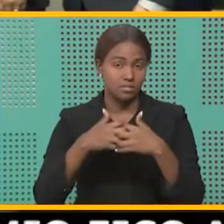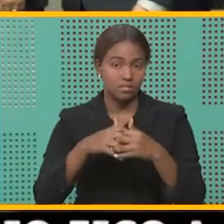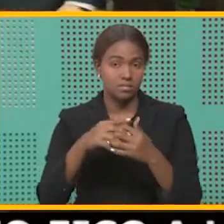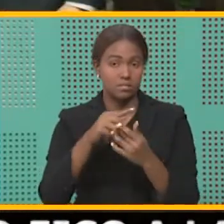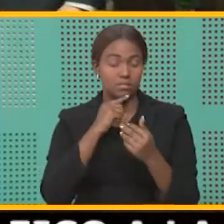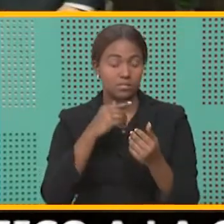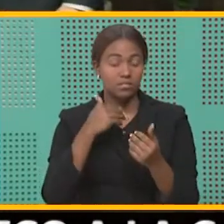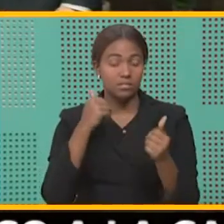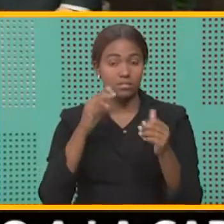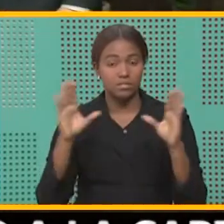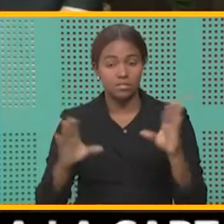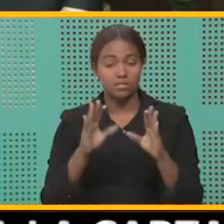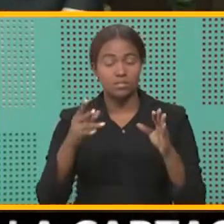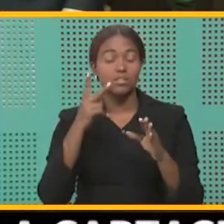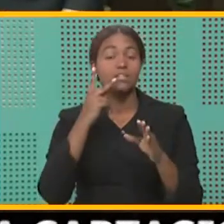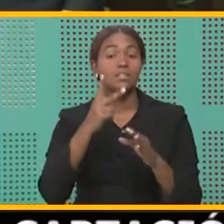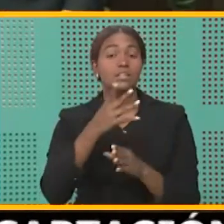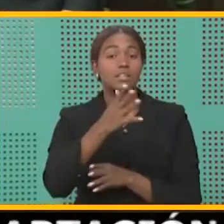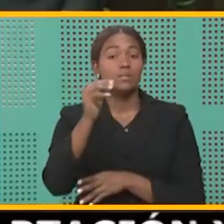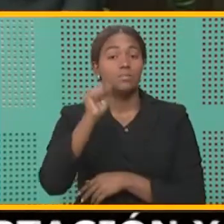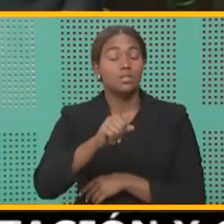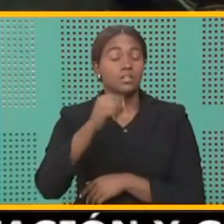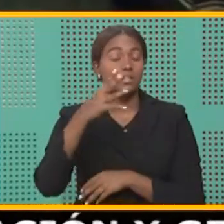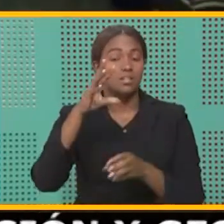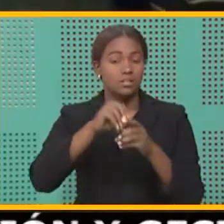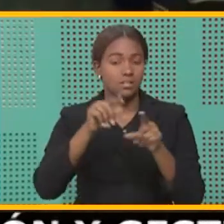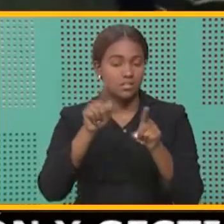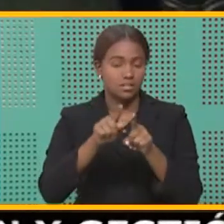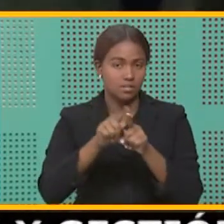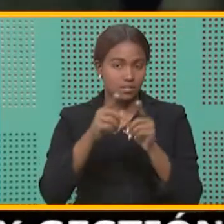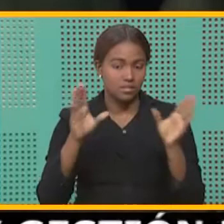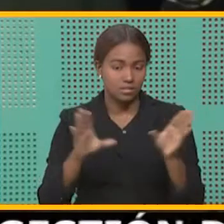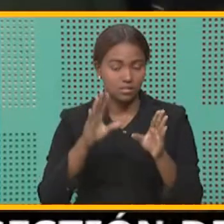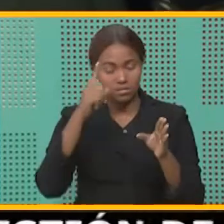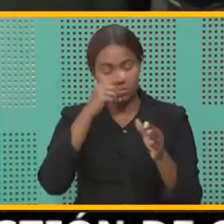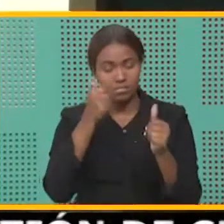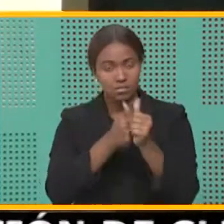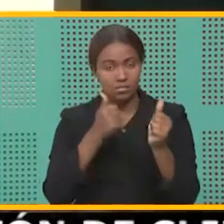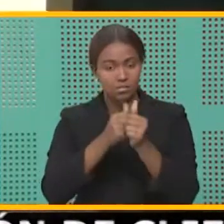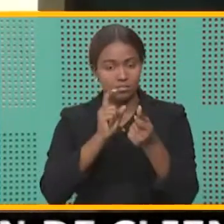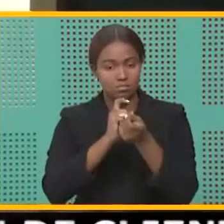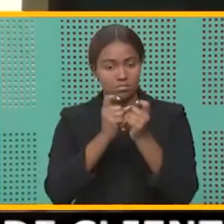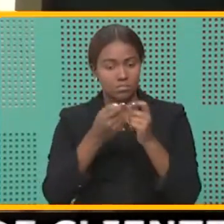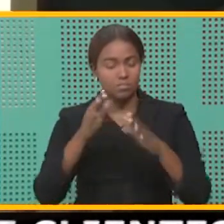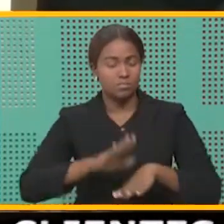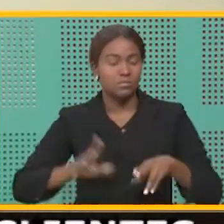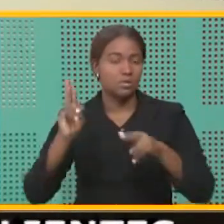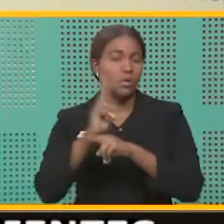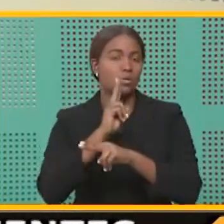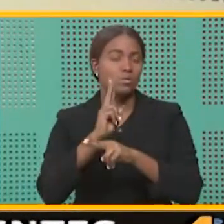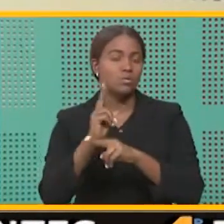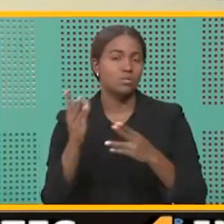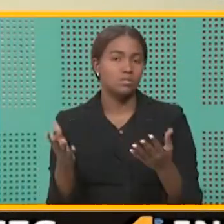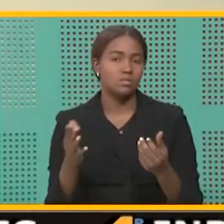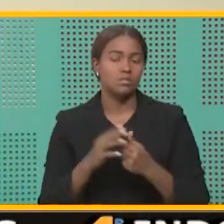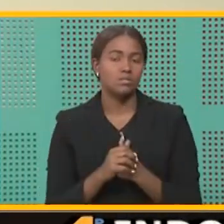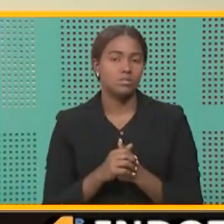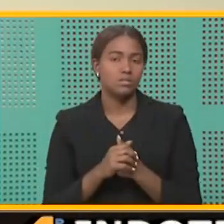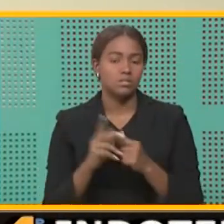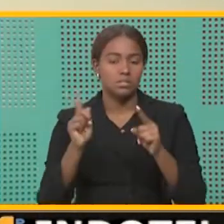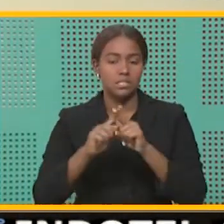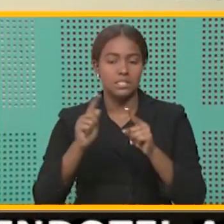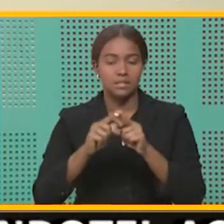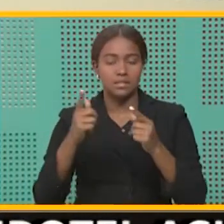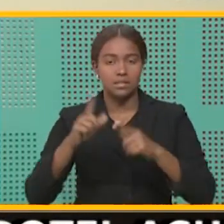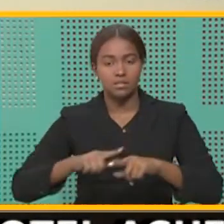último año de 2019, ustedes fueron entonces reconocidos por la innovación que están con el uso de la parte